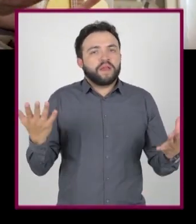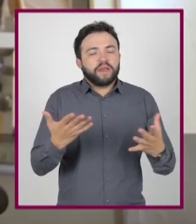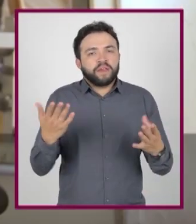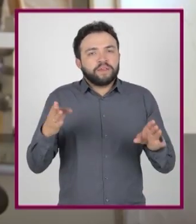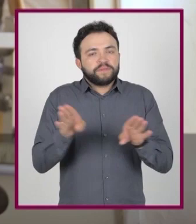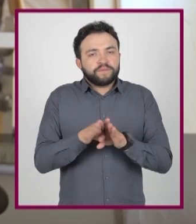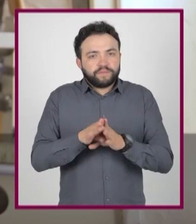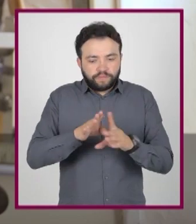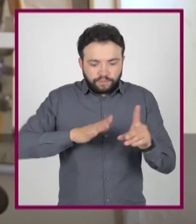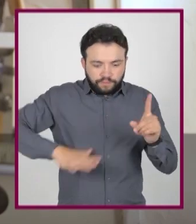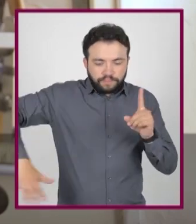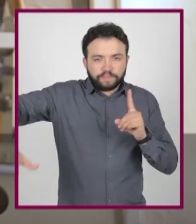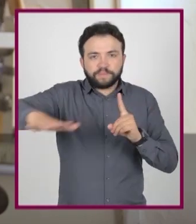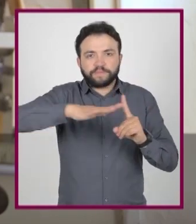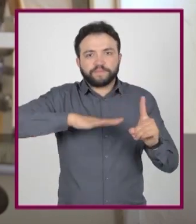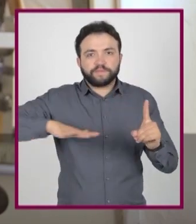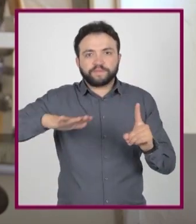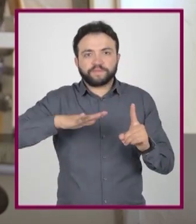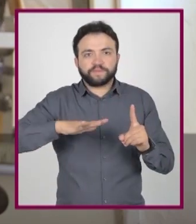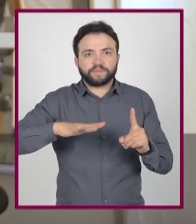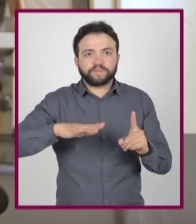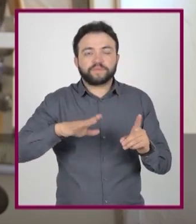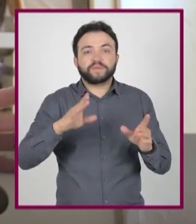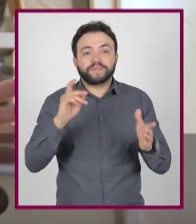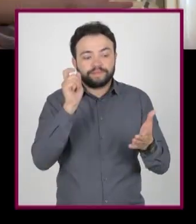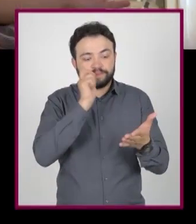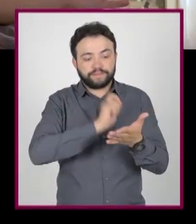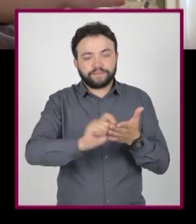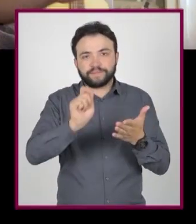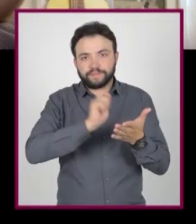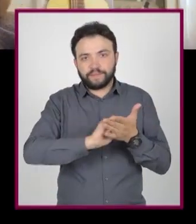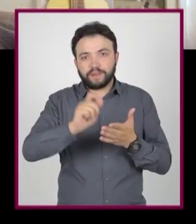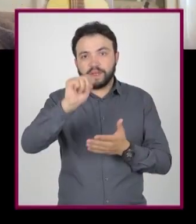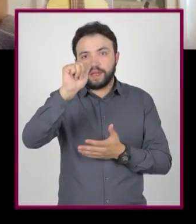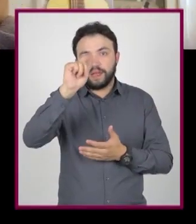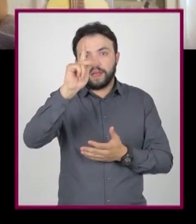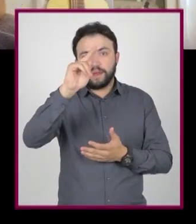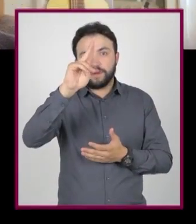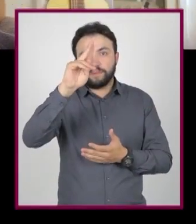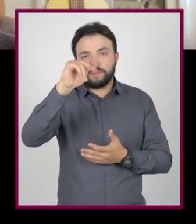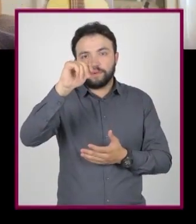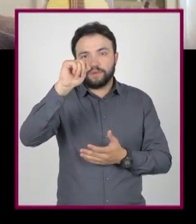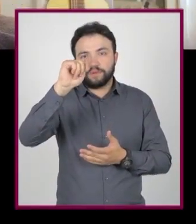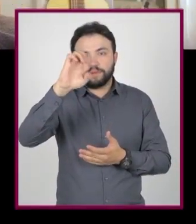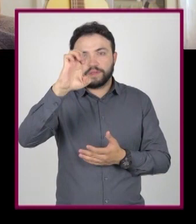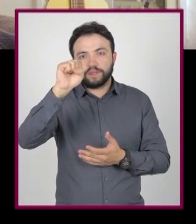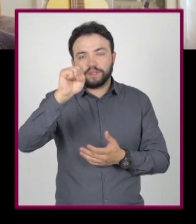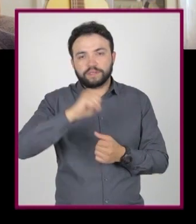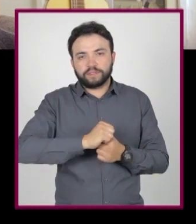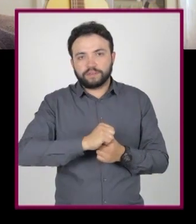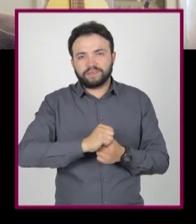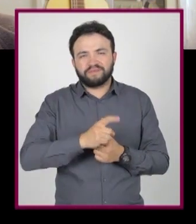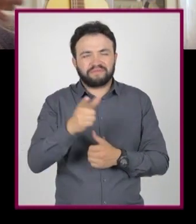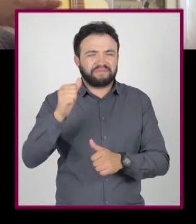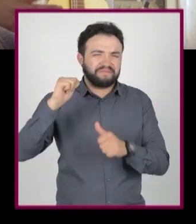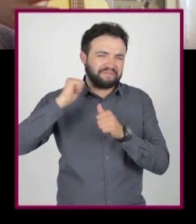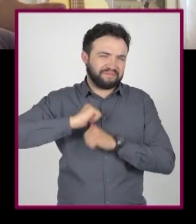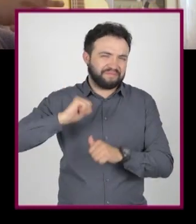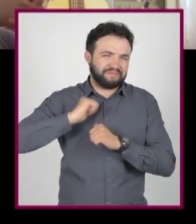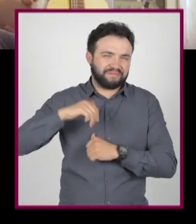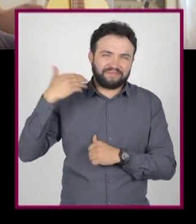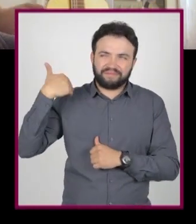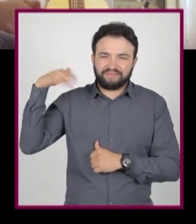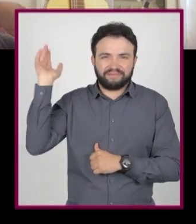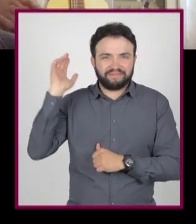Entonces... La básica de las básicas. Tomar apuntes. ¿Tomar apuntes? ¡Uf! Eso es súper retro.